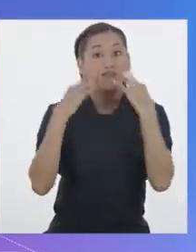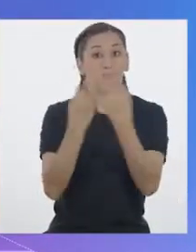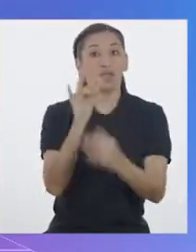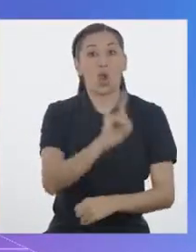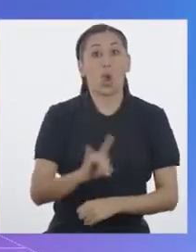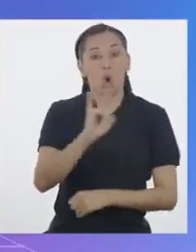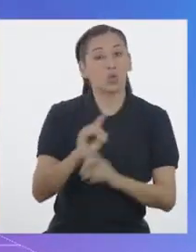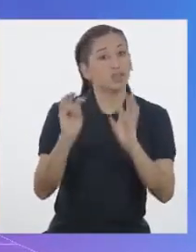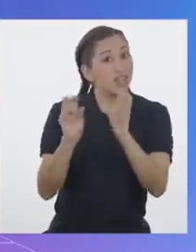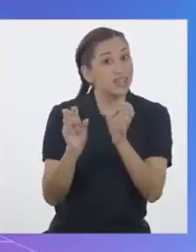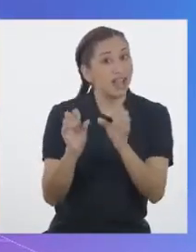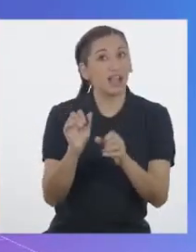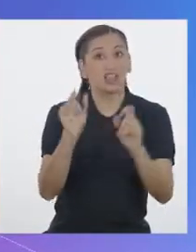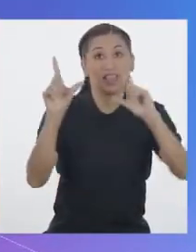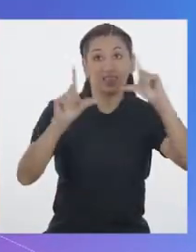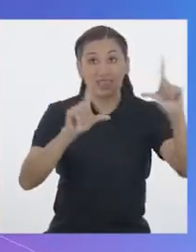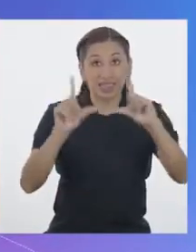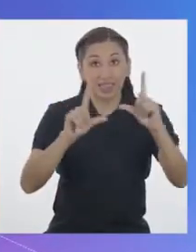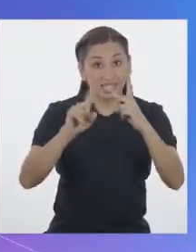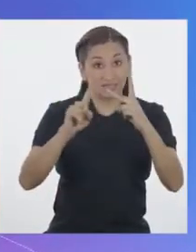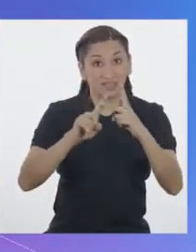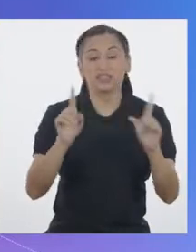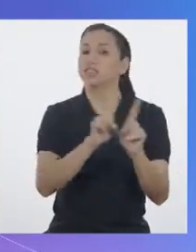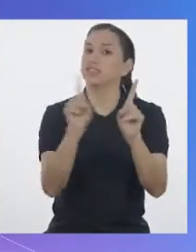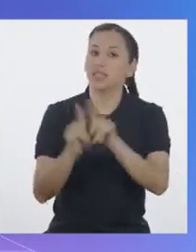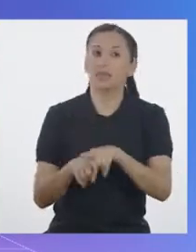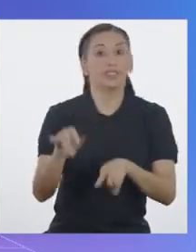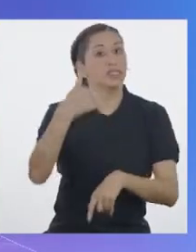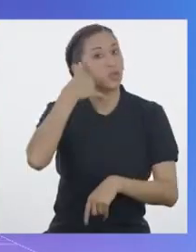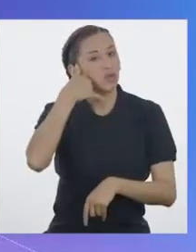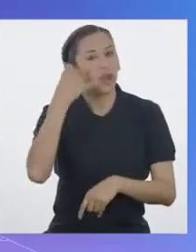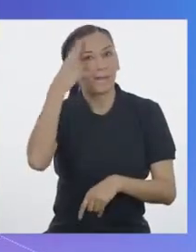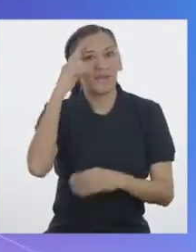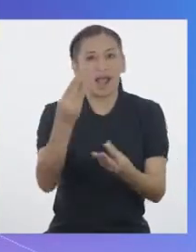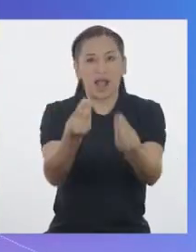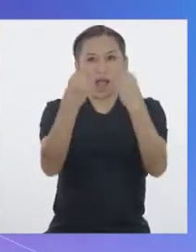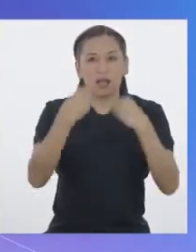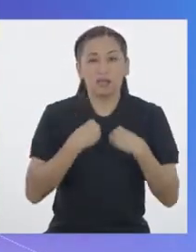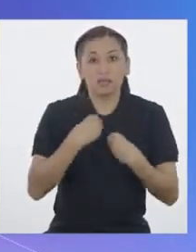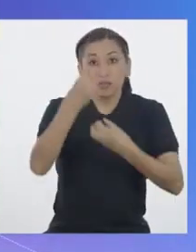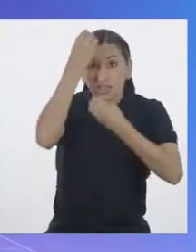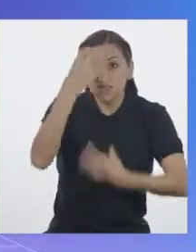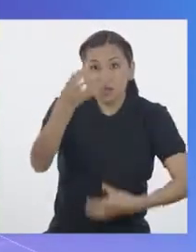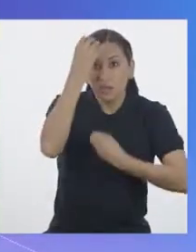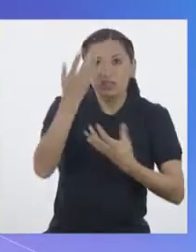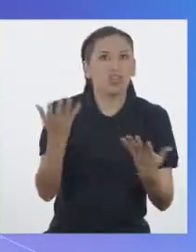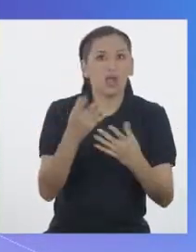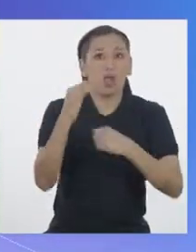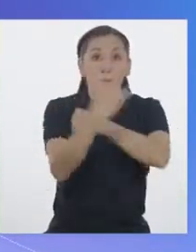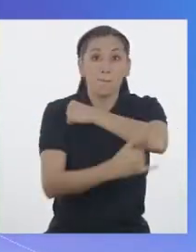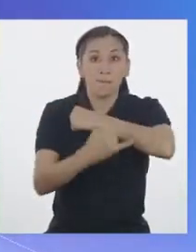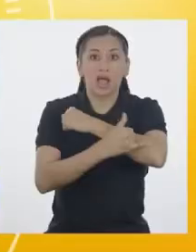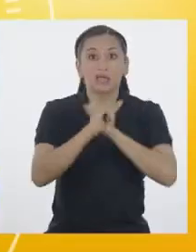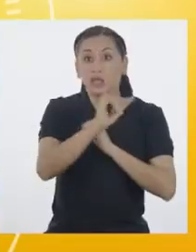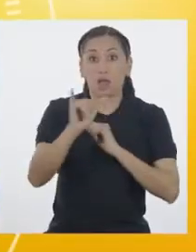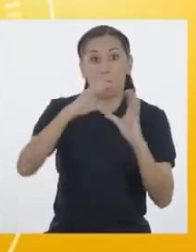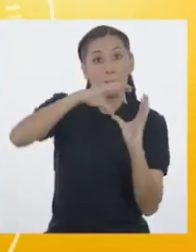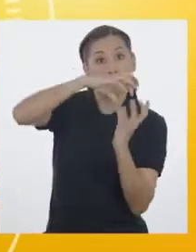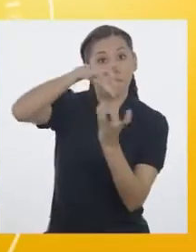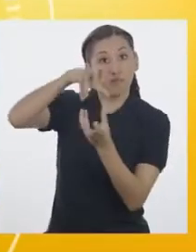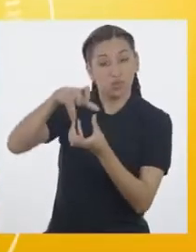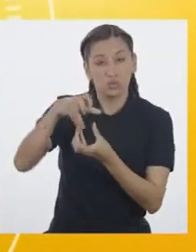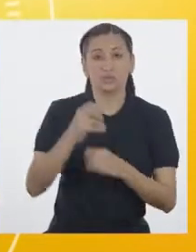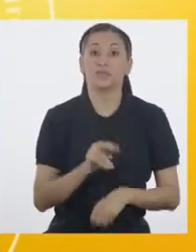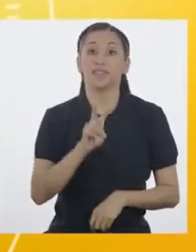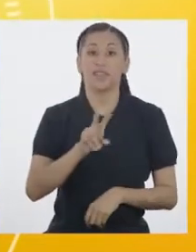la radio, televisión y el celular para informarse de lo que sucede en el país y el mundo. Y